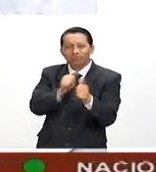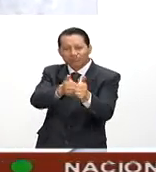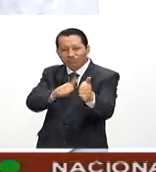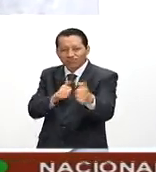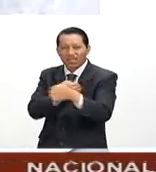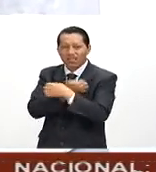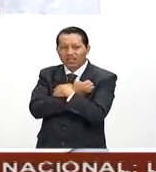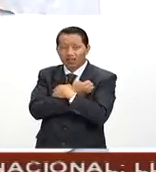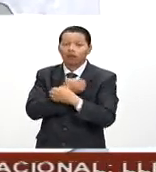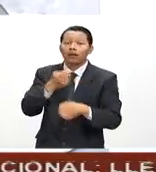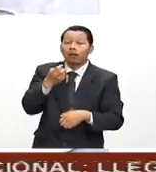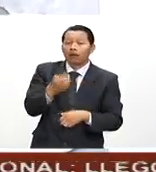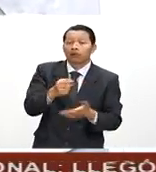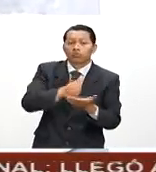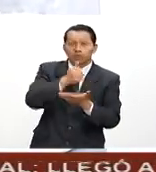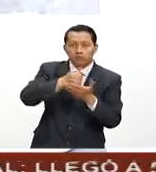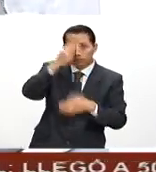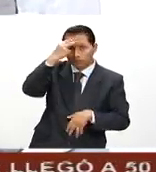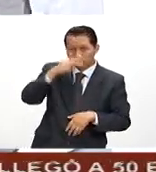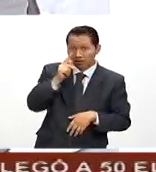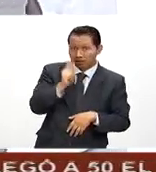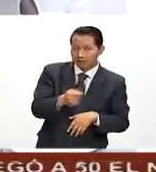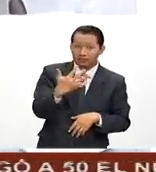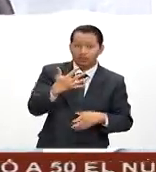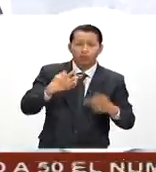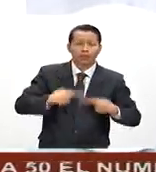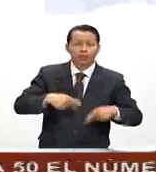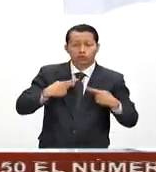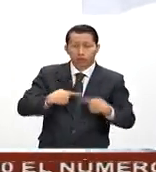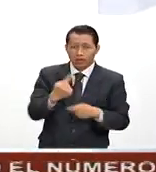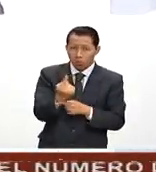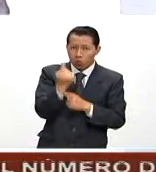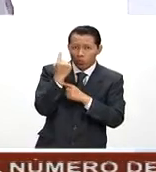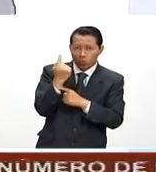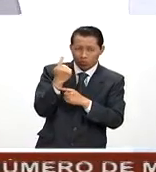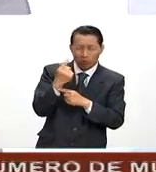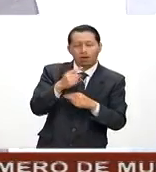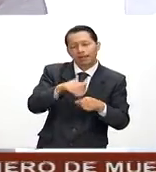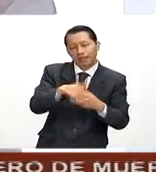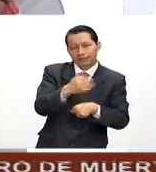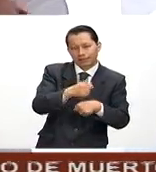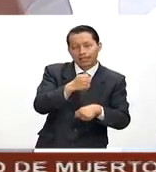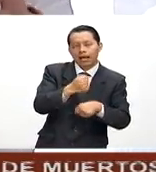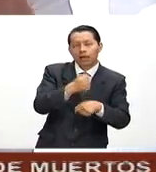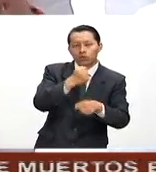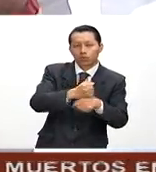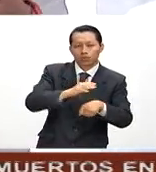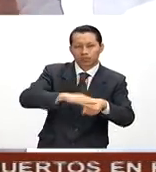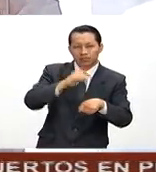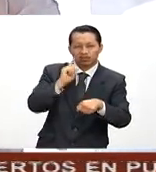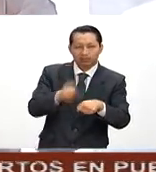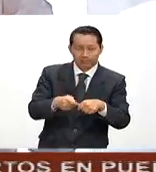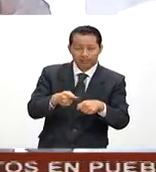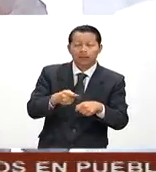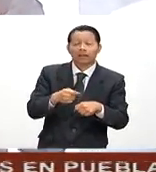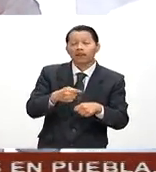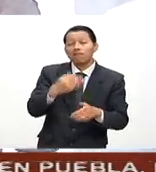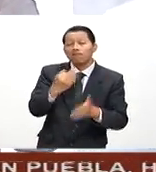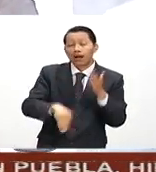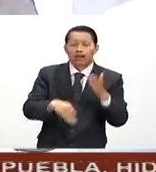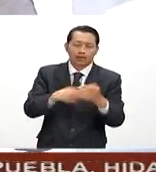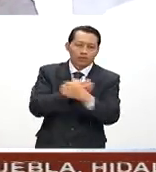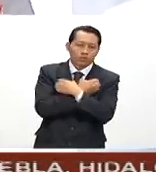capital de la República, uno de cada cinco mayores de 15 años no ha concluido su educación básica.